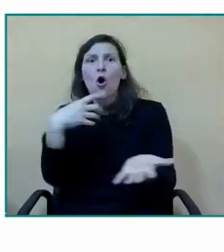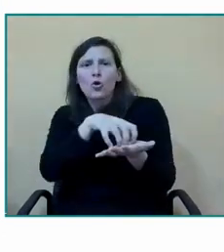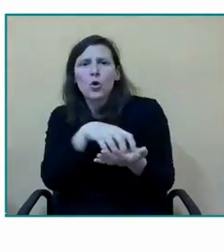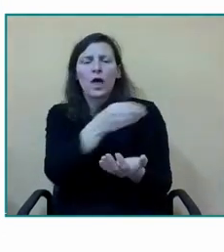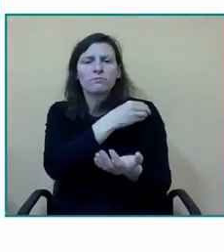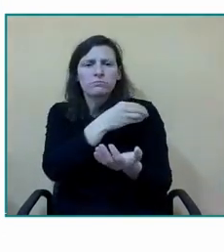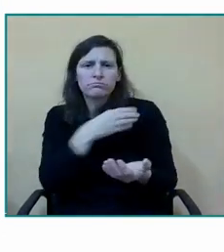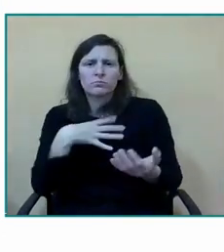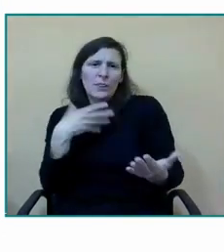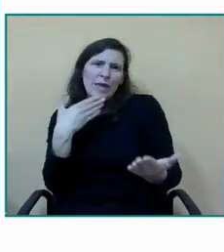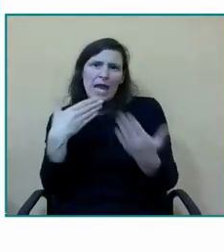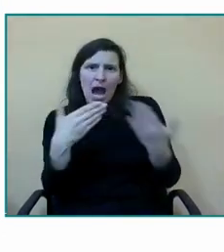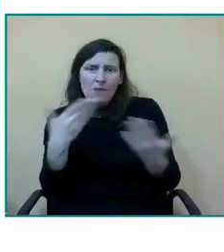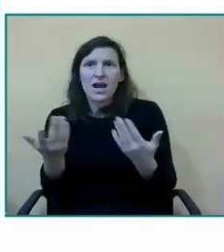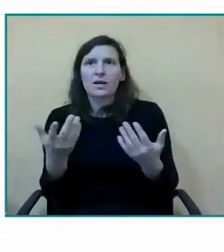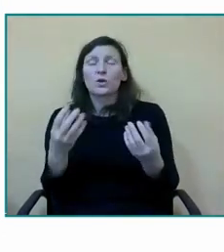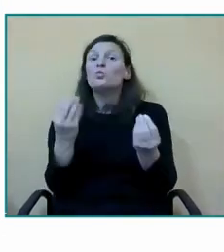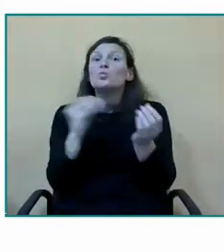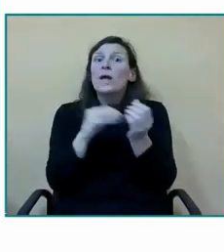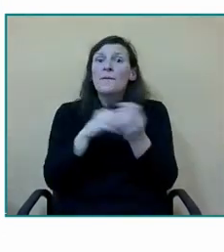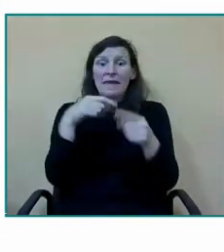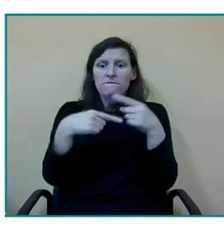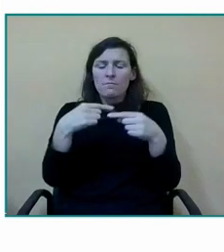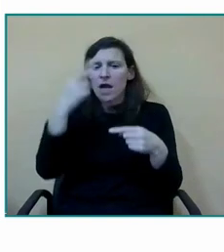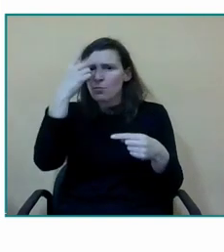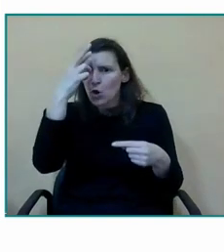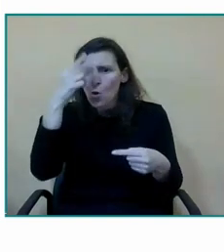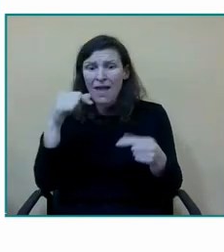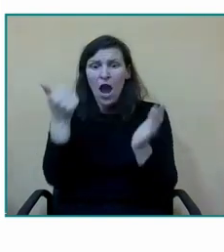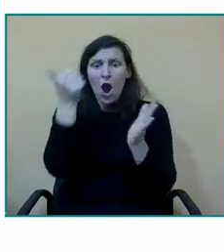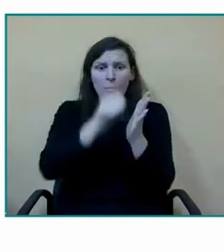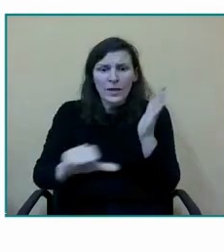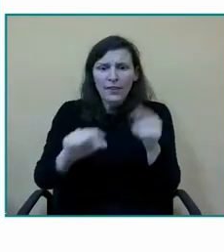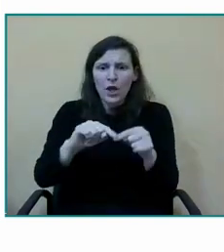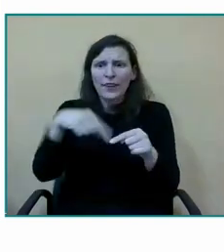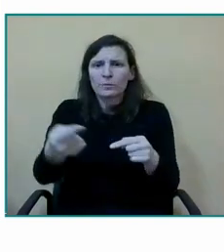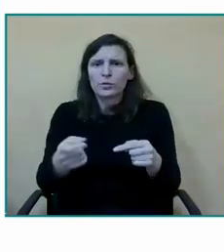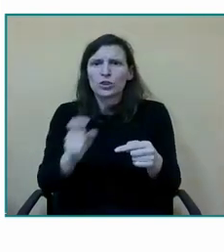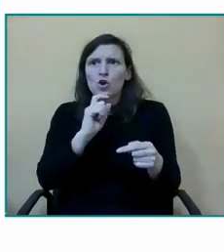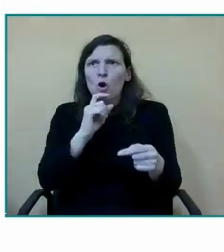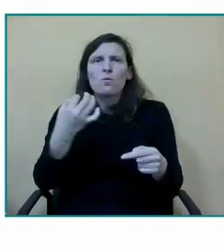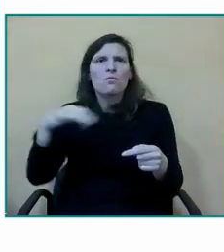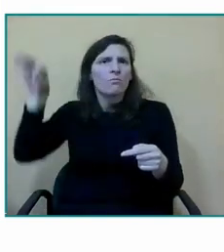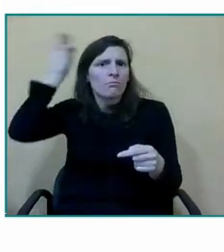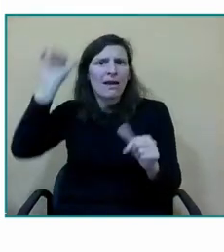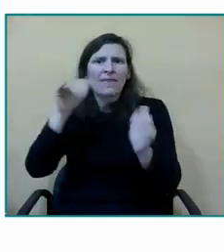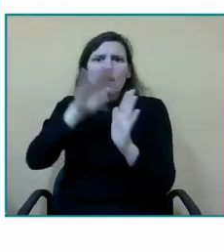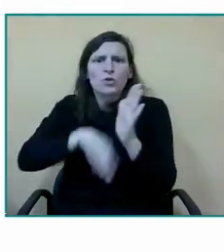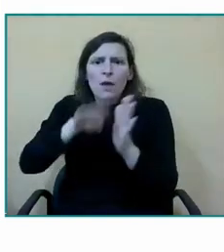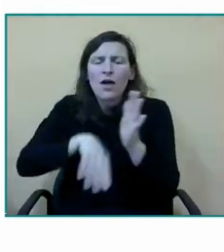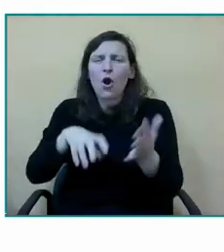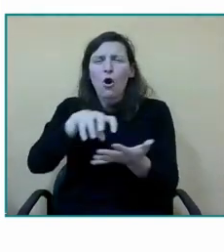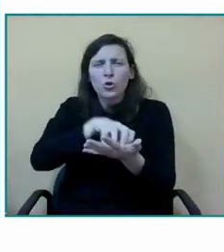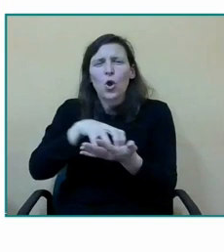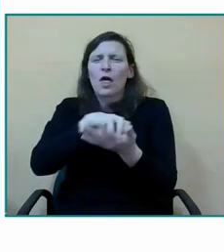y la operación y luego el posoperatorio va a contar con nuestra ayuda y asesoramiento pero sobre todo